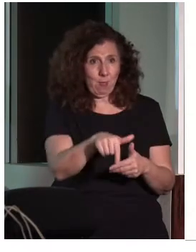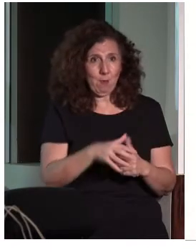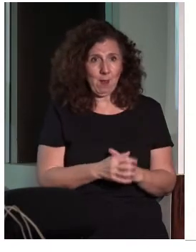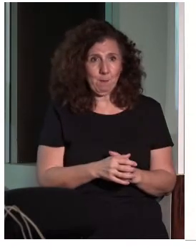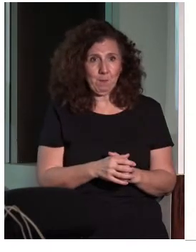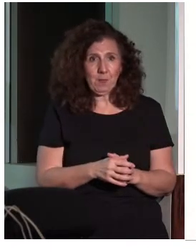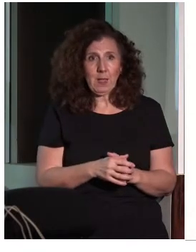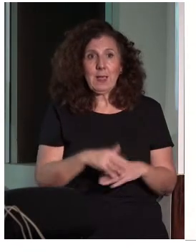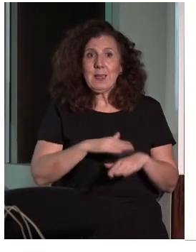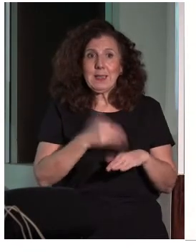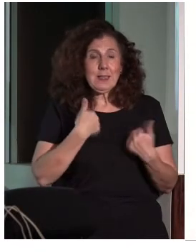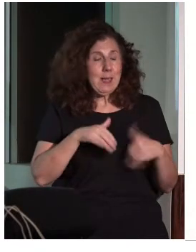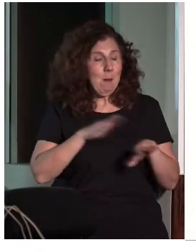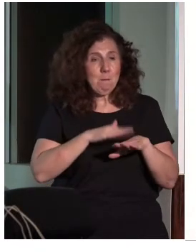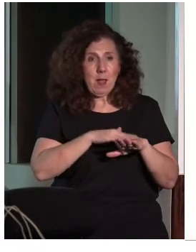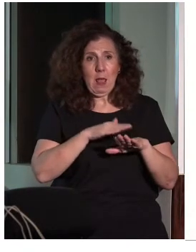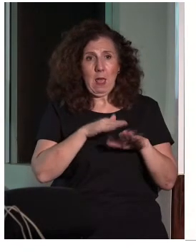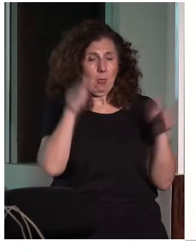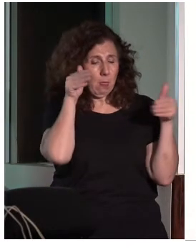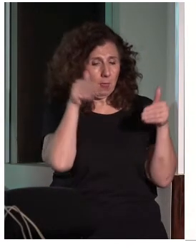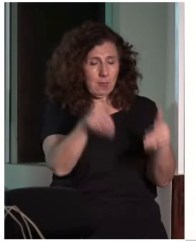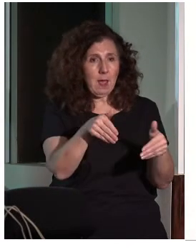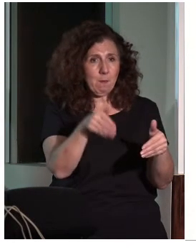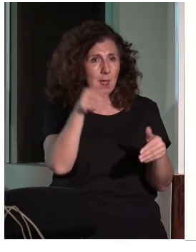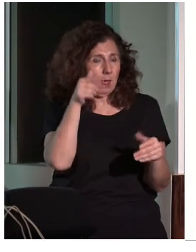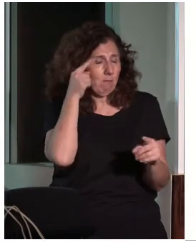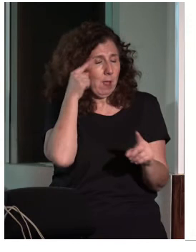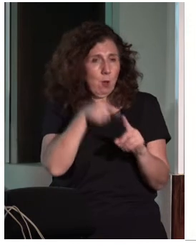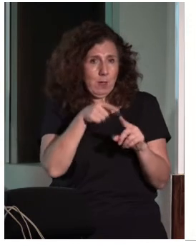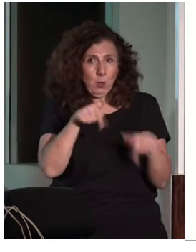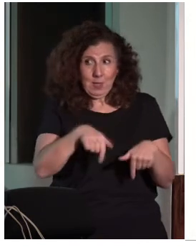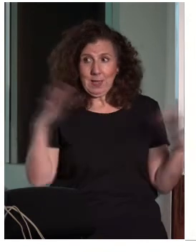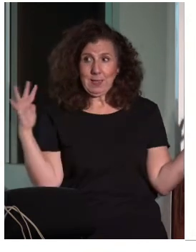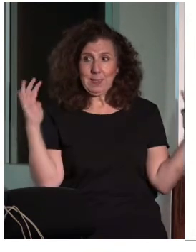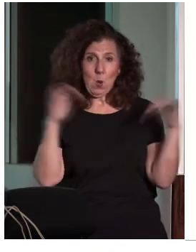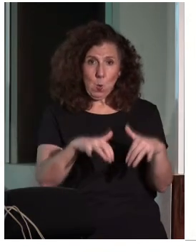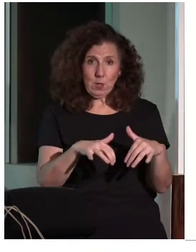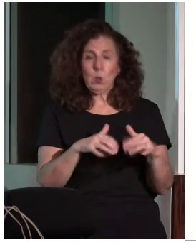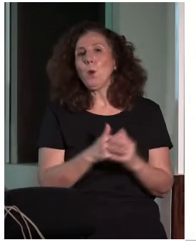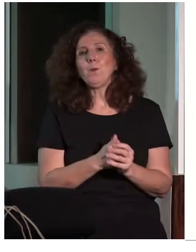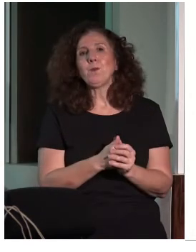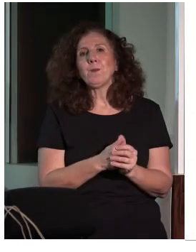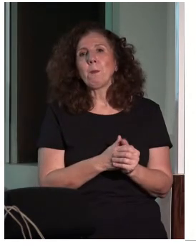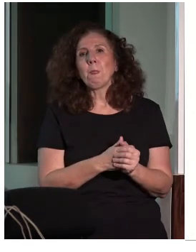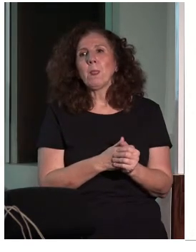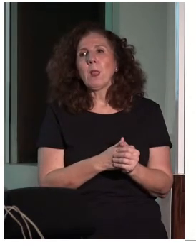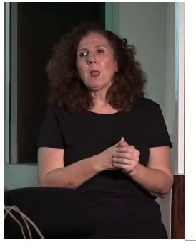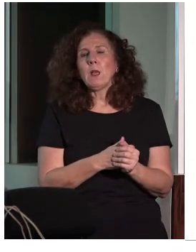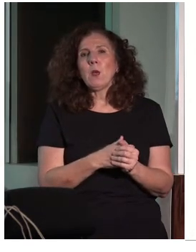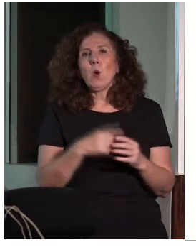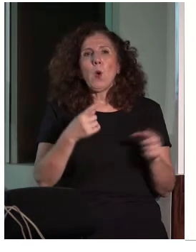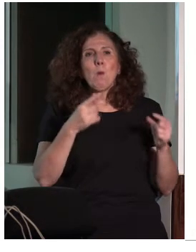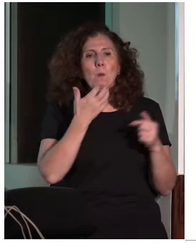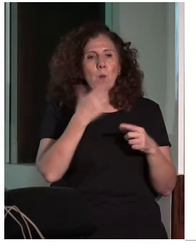Y ya, centrándome en el objeto del encuentro, ¿cómo se puede conseguir que un acto para una persona sorda